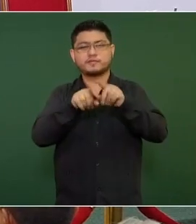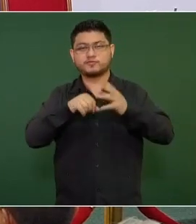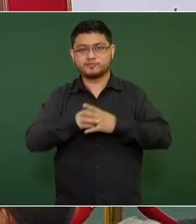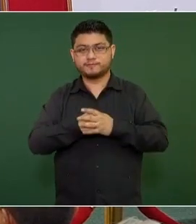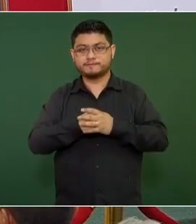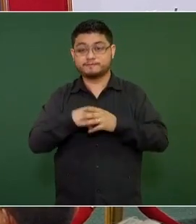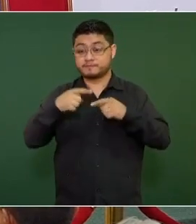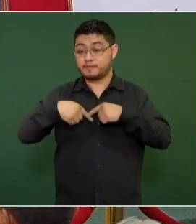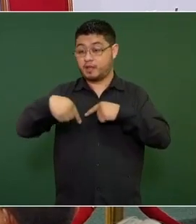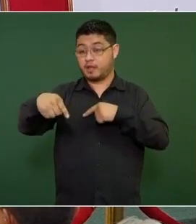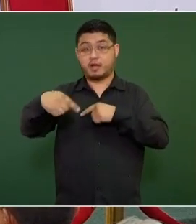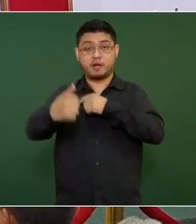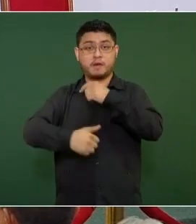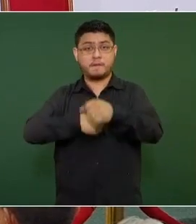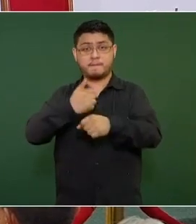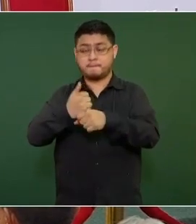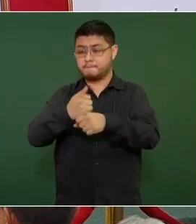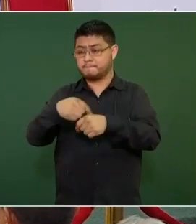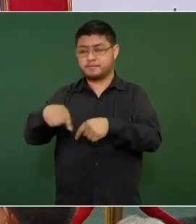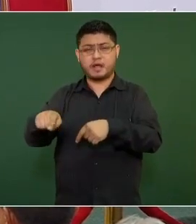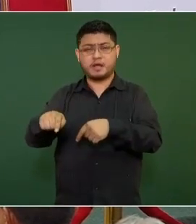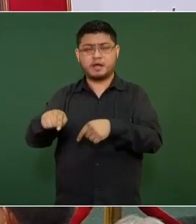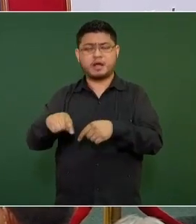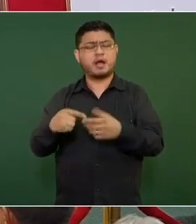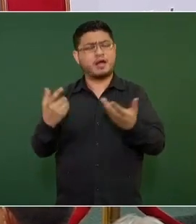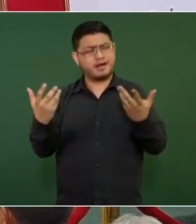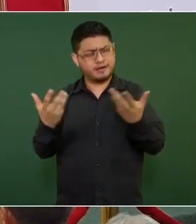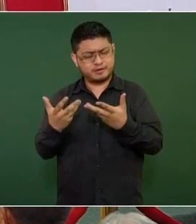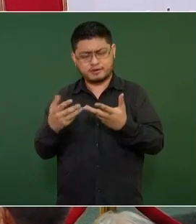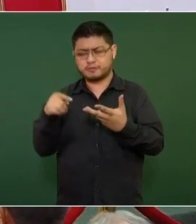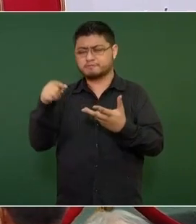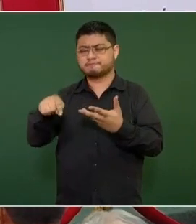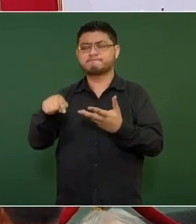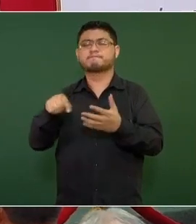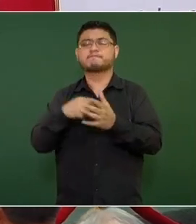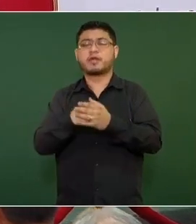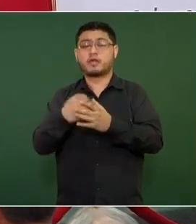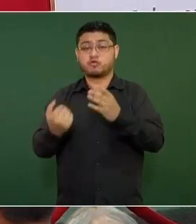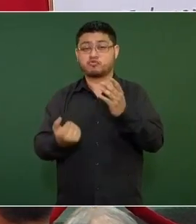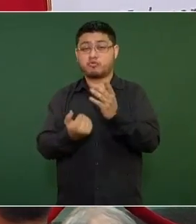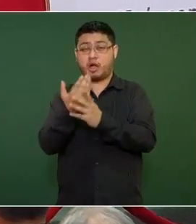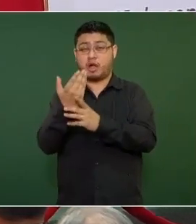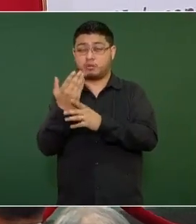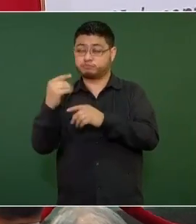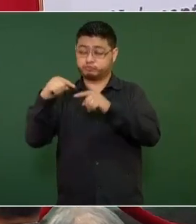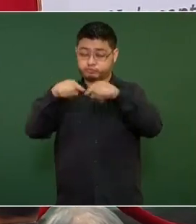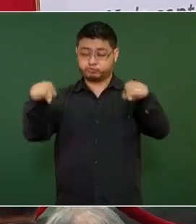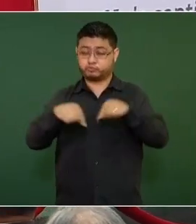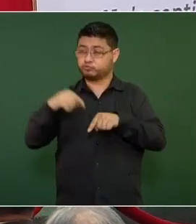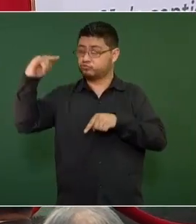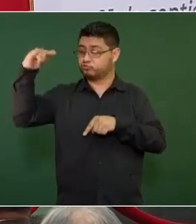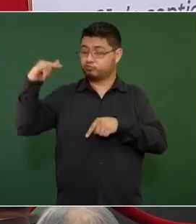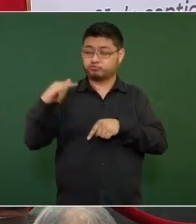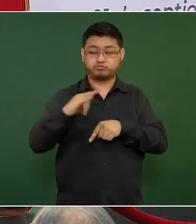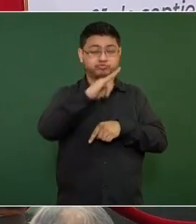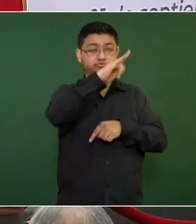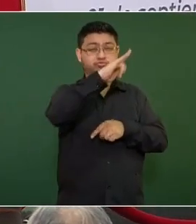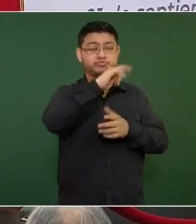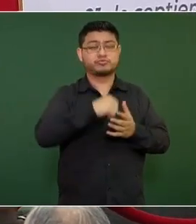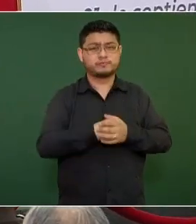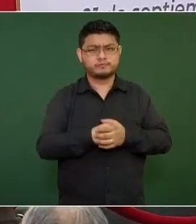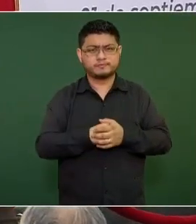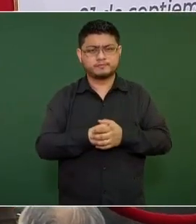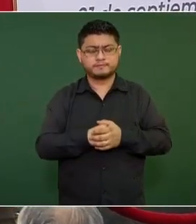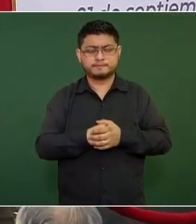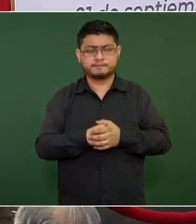la próxima operación de la línea aérea, que es todo un acontecimiento. A partir